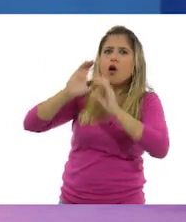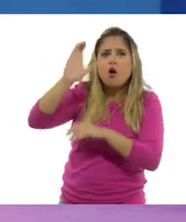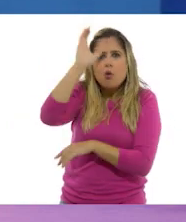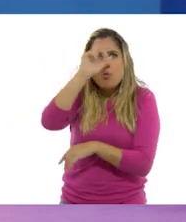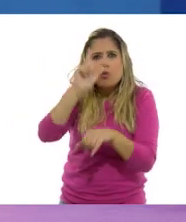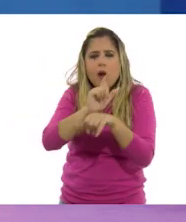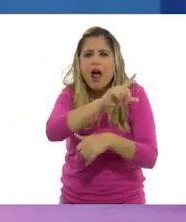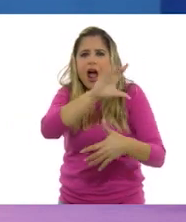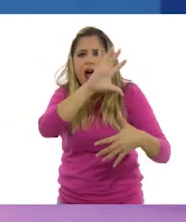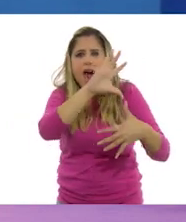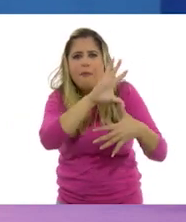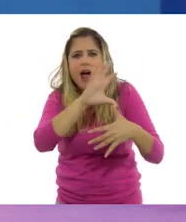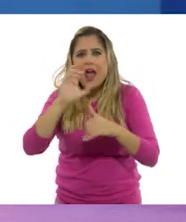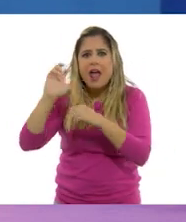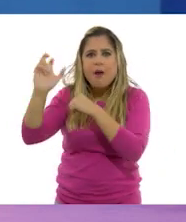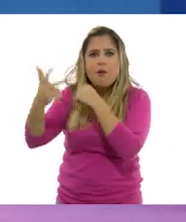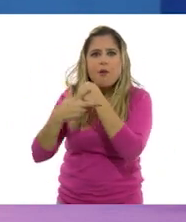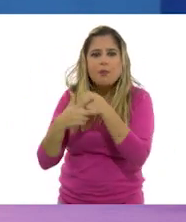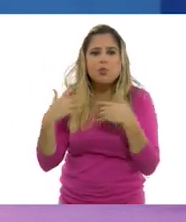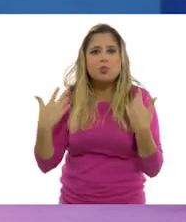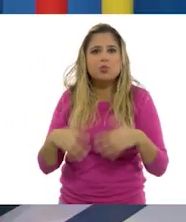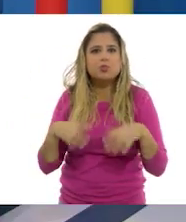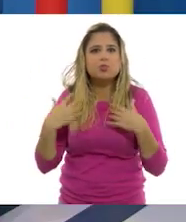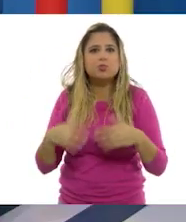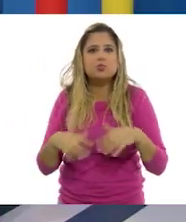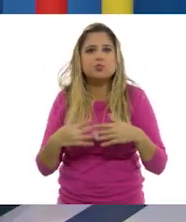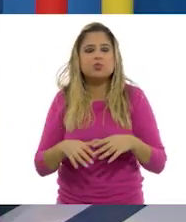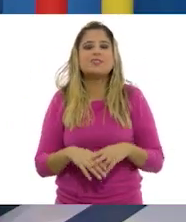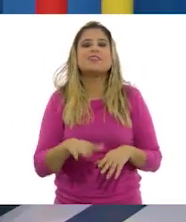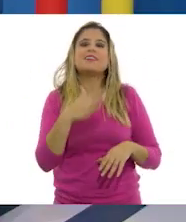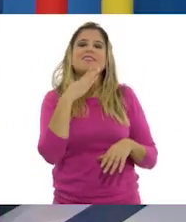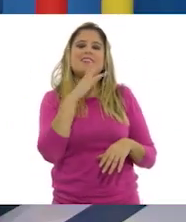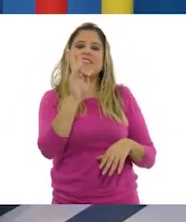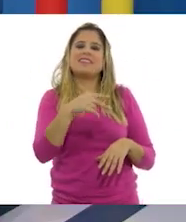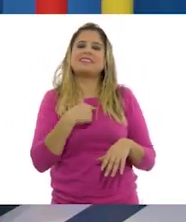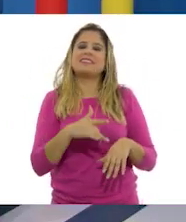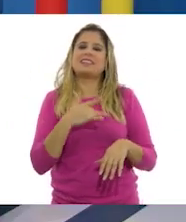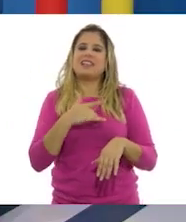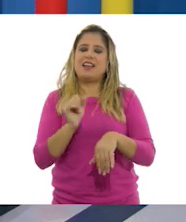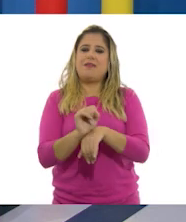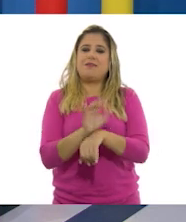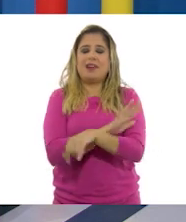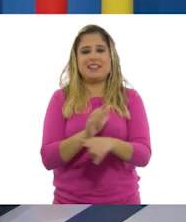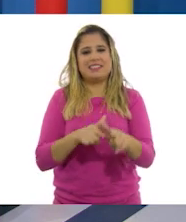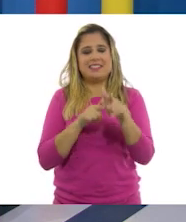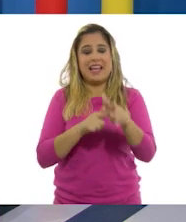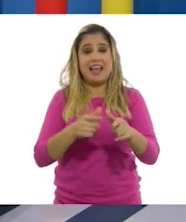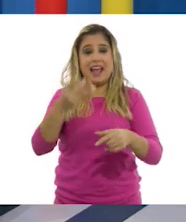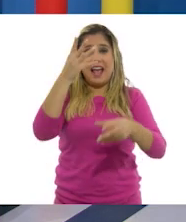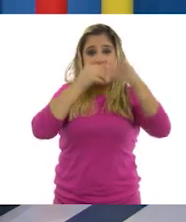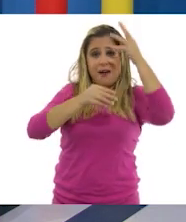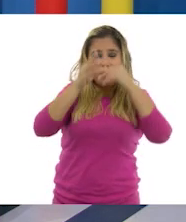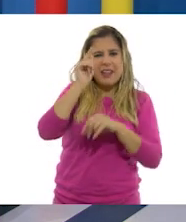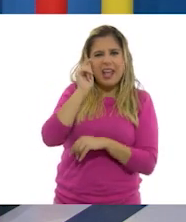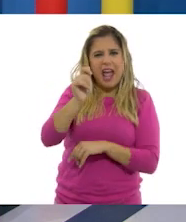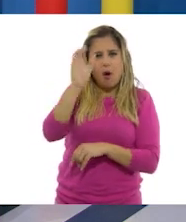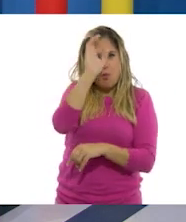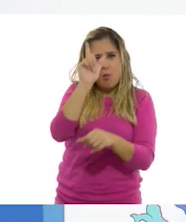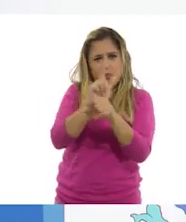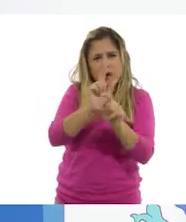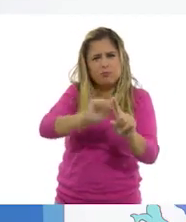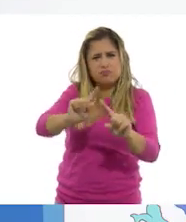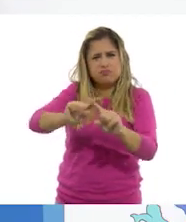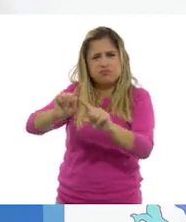americana y de la europea. ¡Muy bien! Bueno, pues yo estoy muy emocionada por continuar aprendiendo acerca de las culturas.